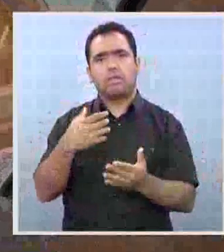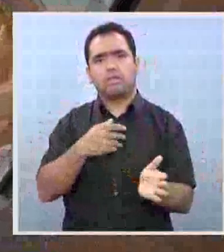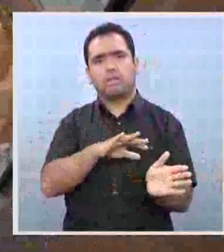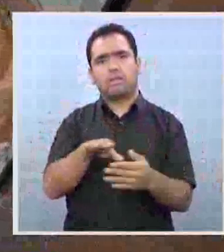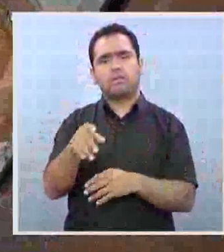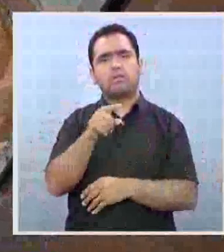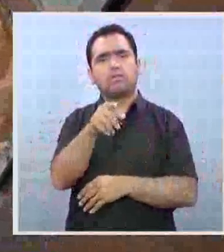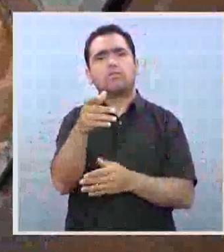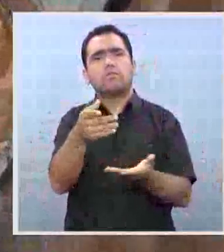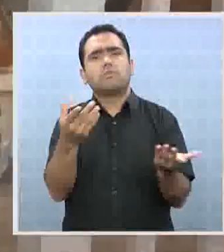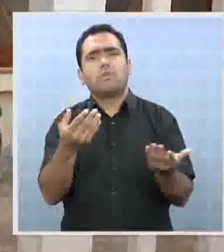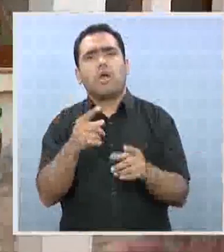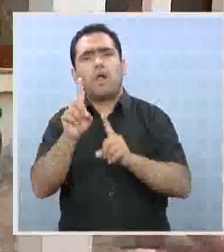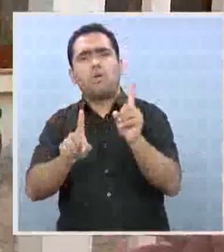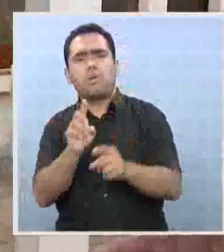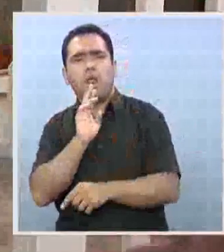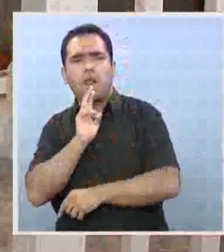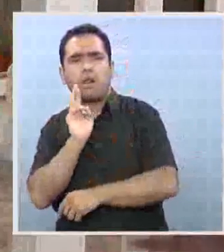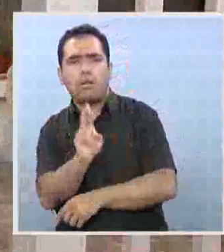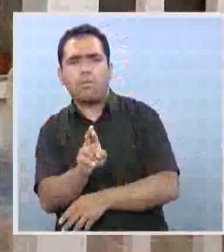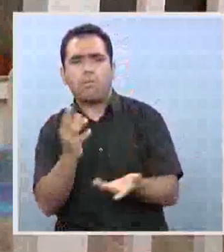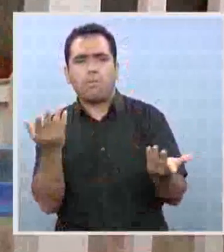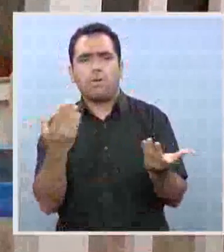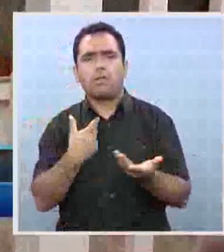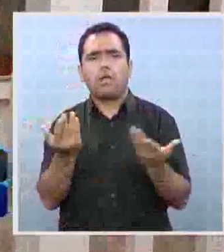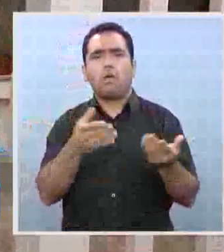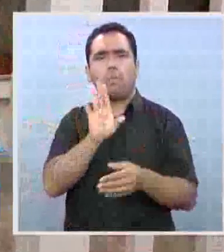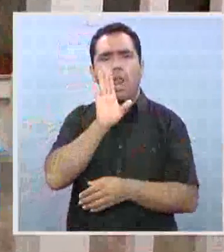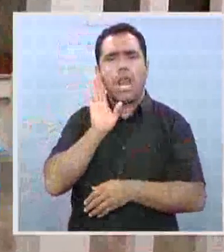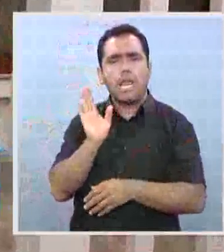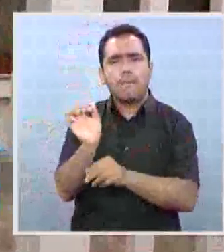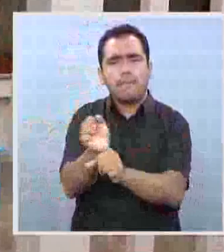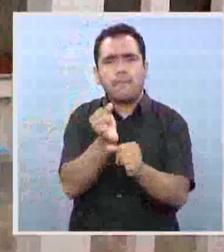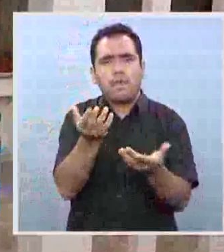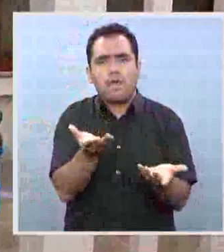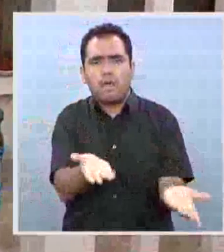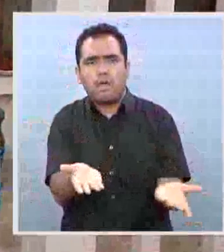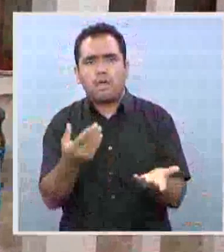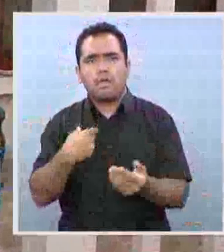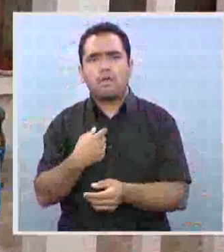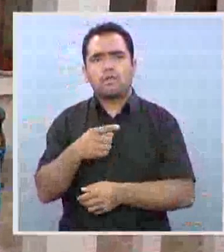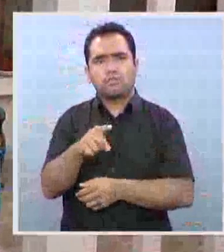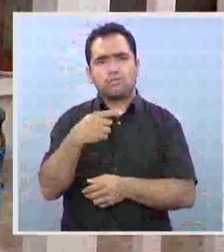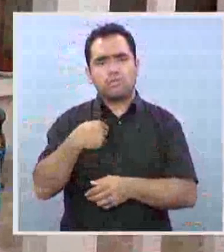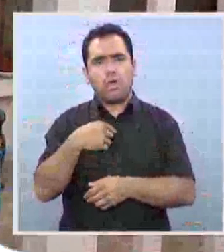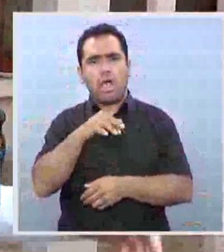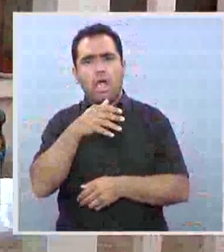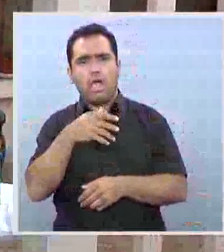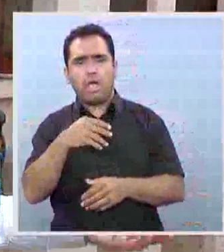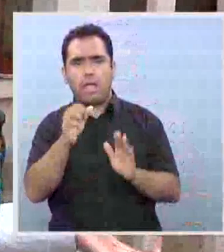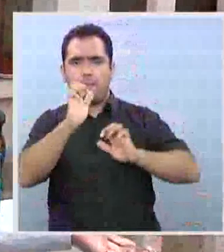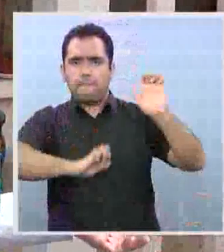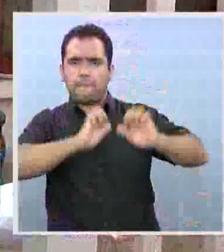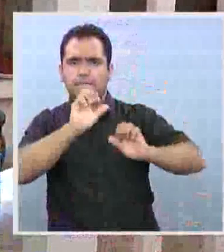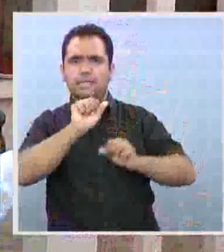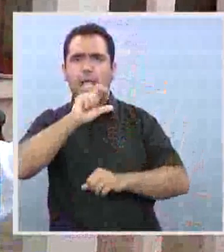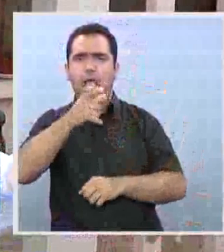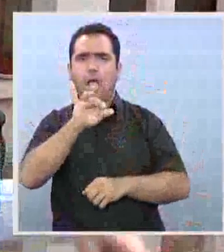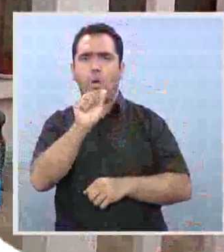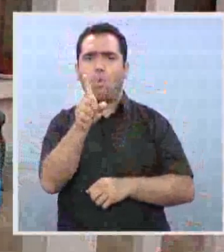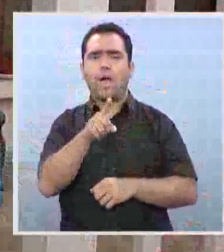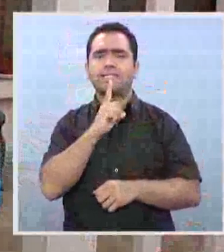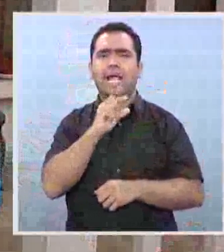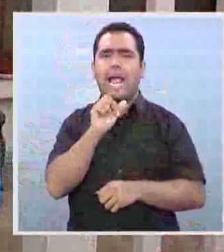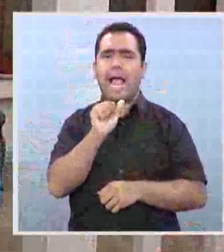Afortunadamente no alcanzó a entrar. ¿Tenía alguna respuesta de agua del alto plano en relación a limpiar esto? No, la verdad que yo hablé con el inspector a cargo,